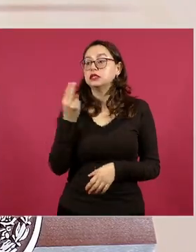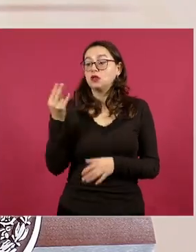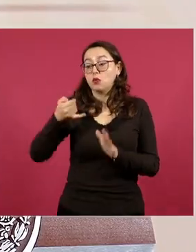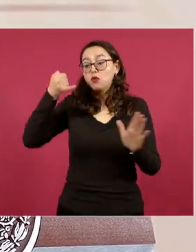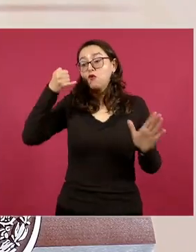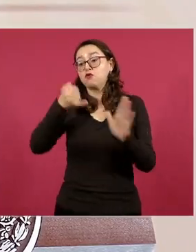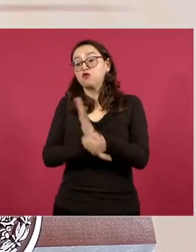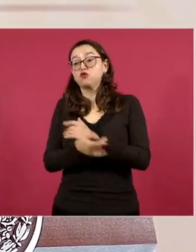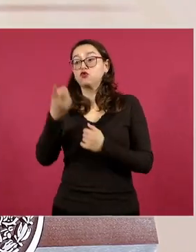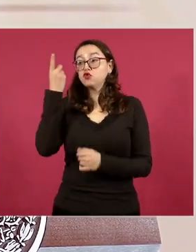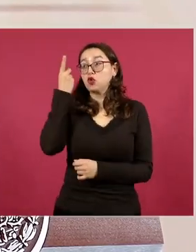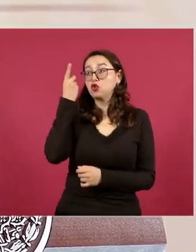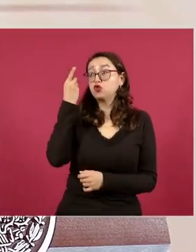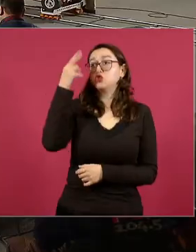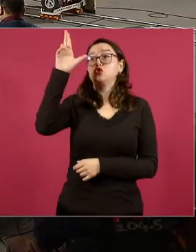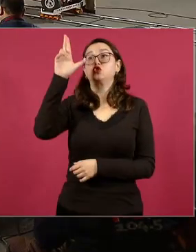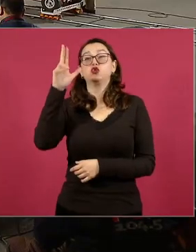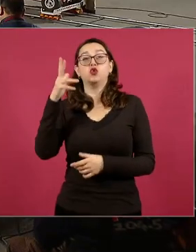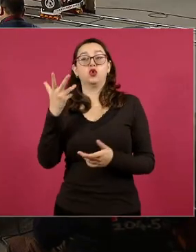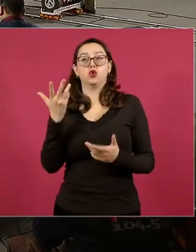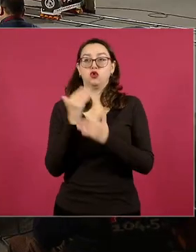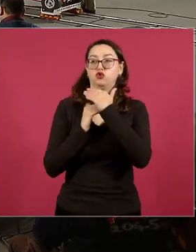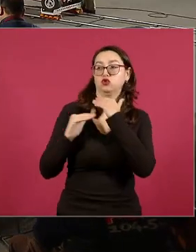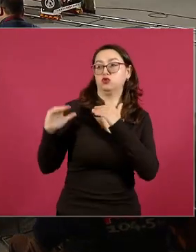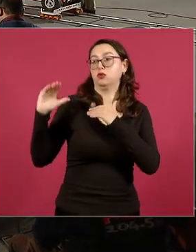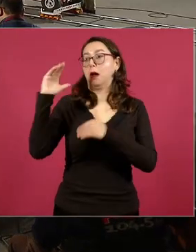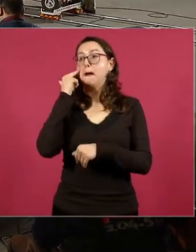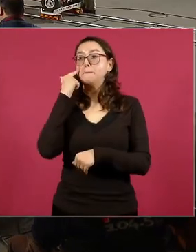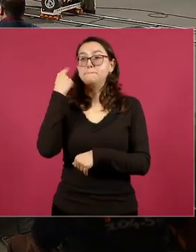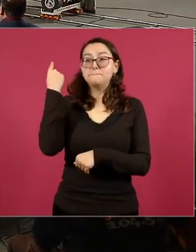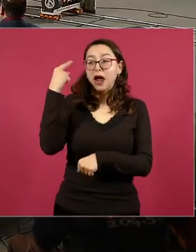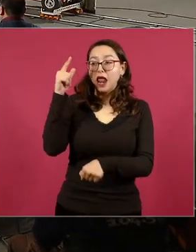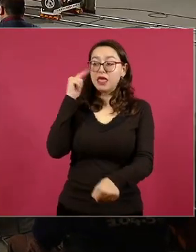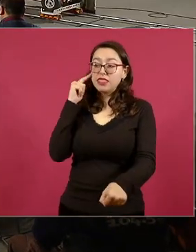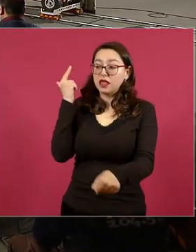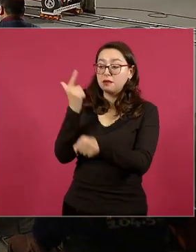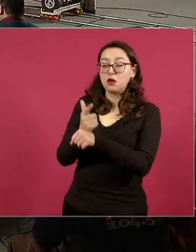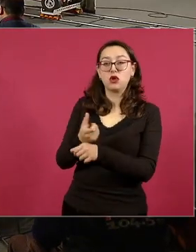de la transparencia de la UNAM